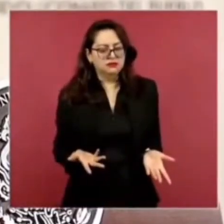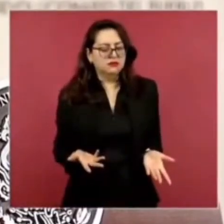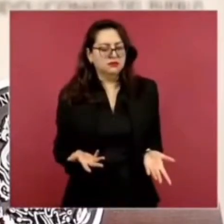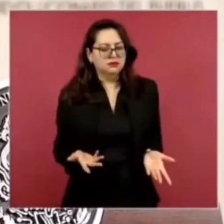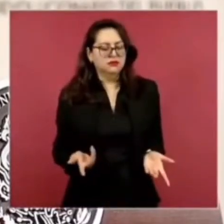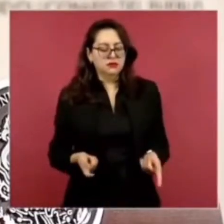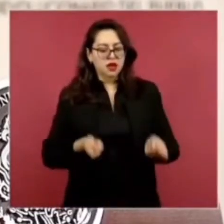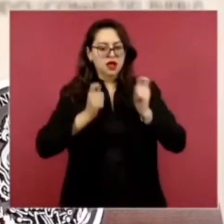gracias presidente presidente